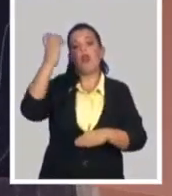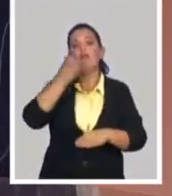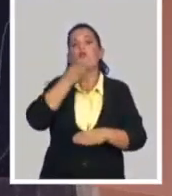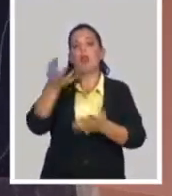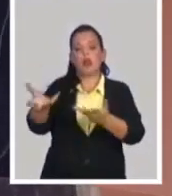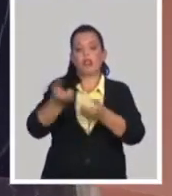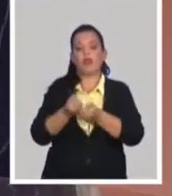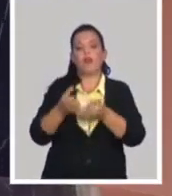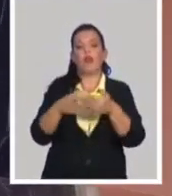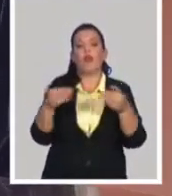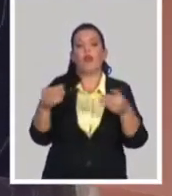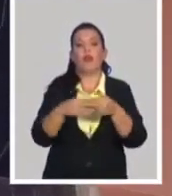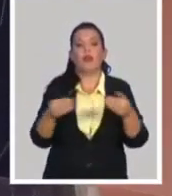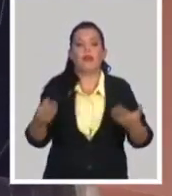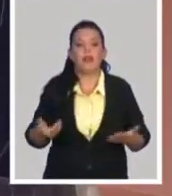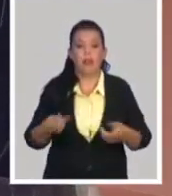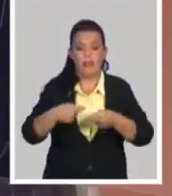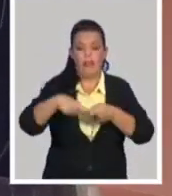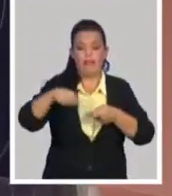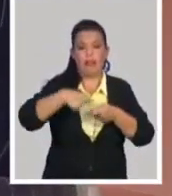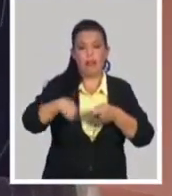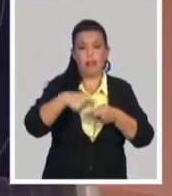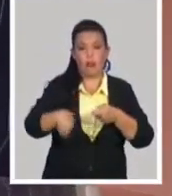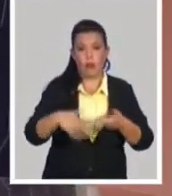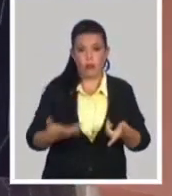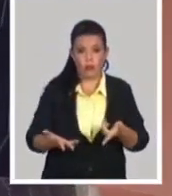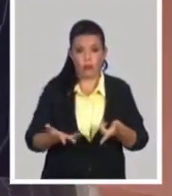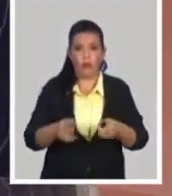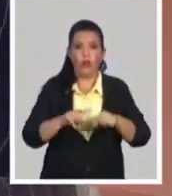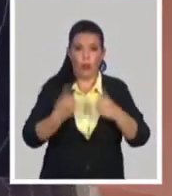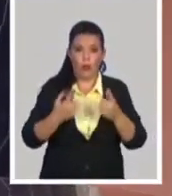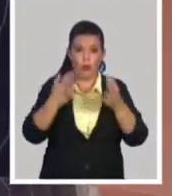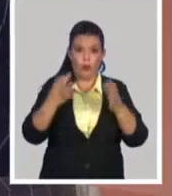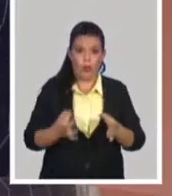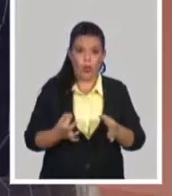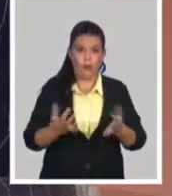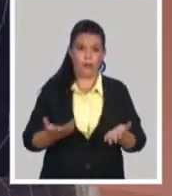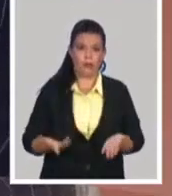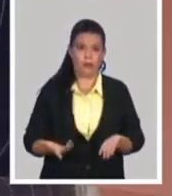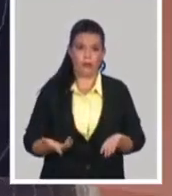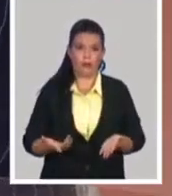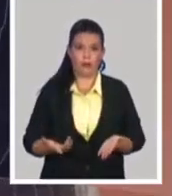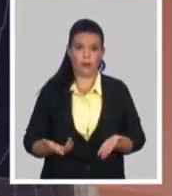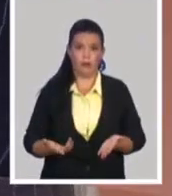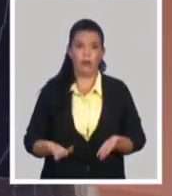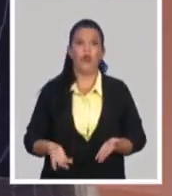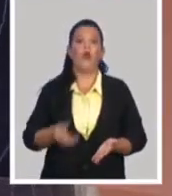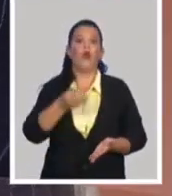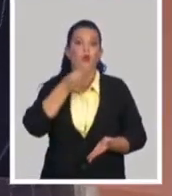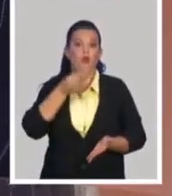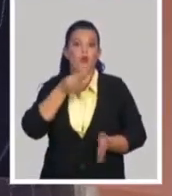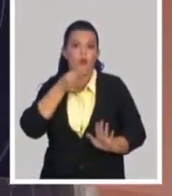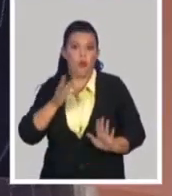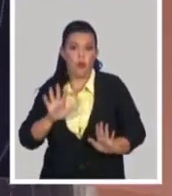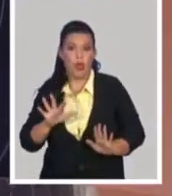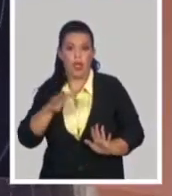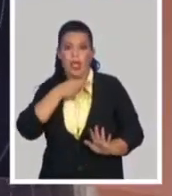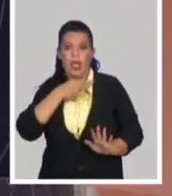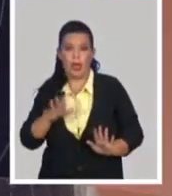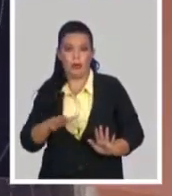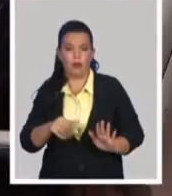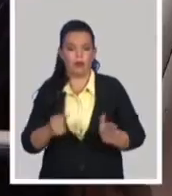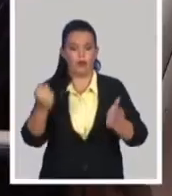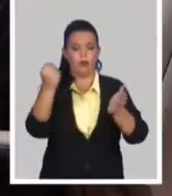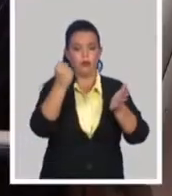entonces, con ese certificado de depósito, hacer operaciones en MLC. Entonces, van a poder convertirlo en un